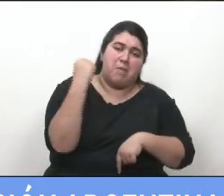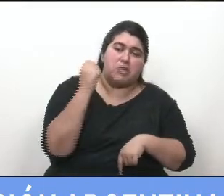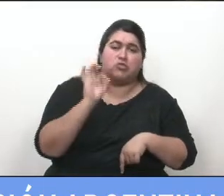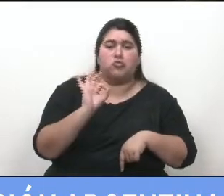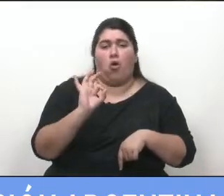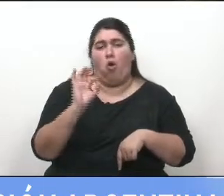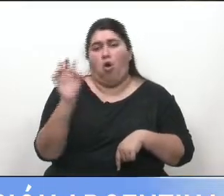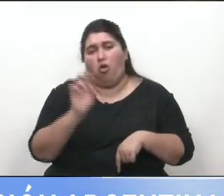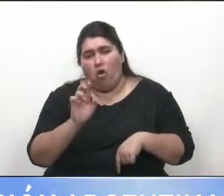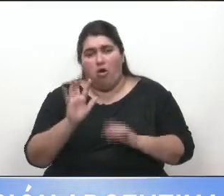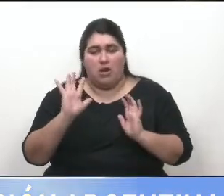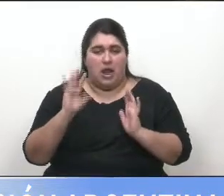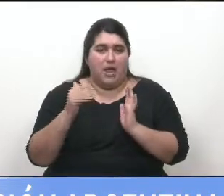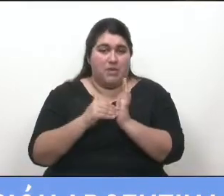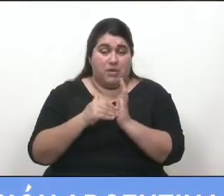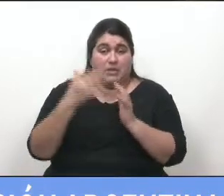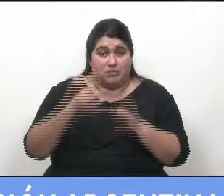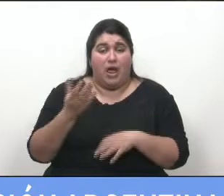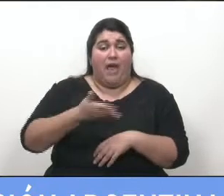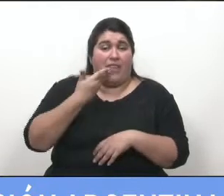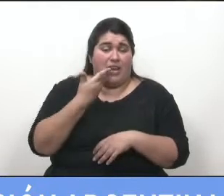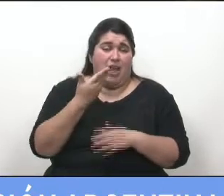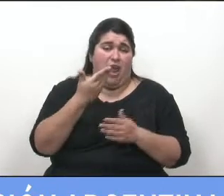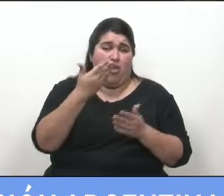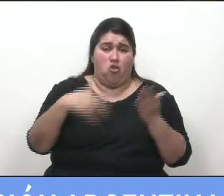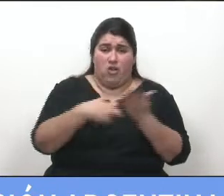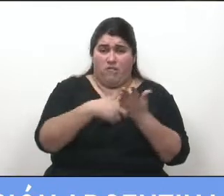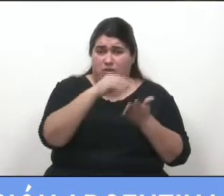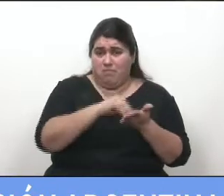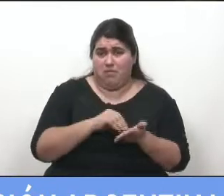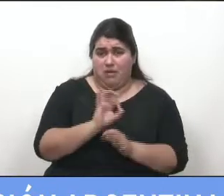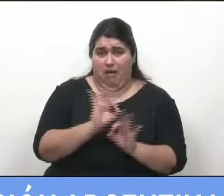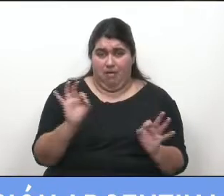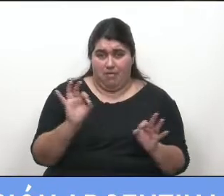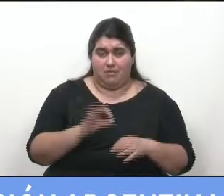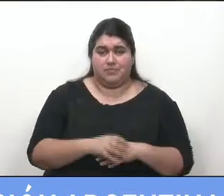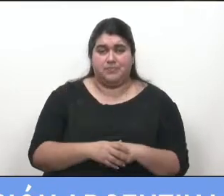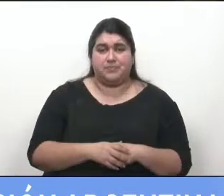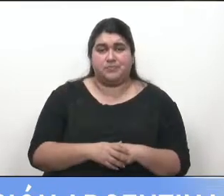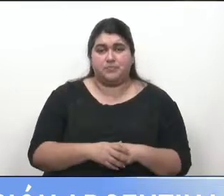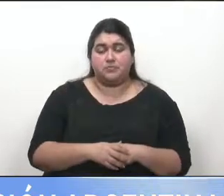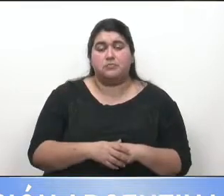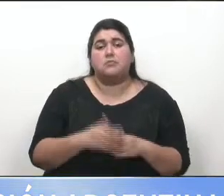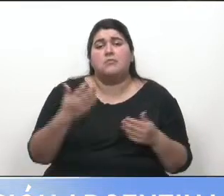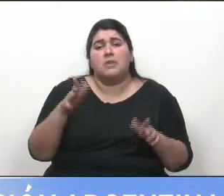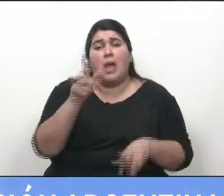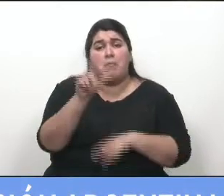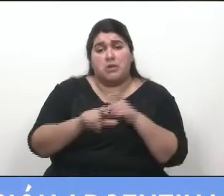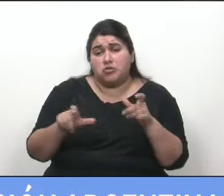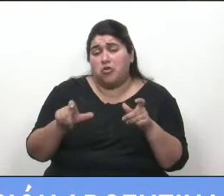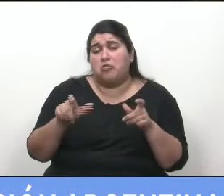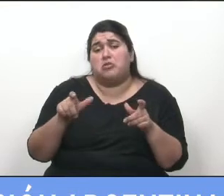no declarados en la Agencia Federal de Ingresos Públicos. Podrán ingresar las personas humanas,